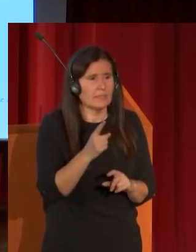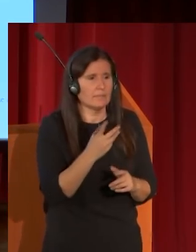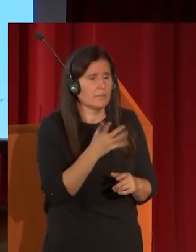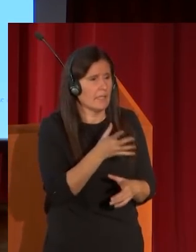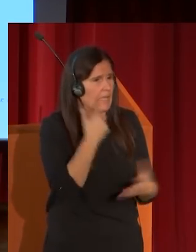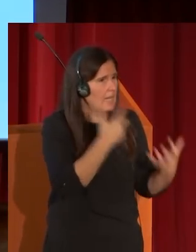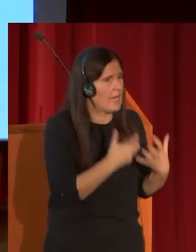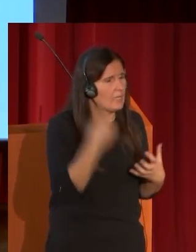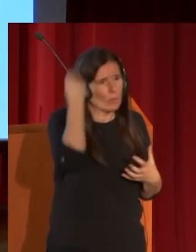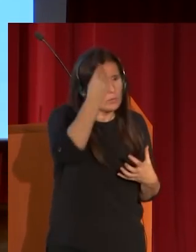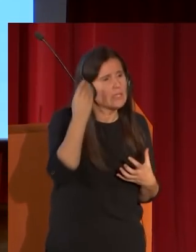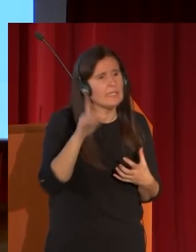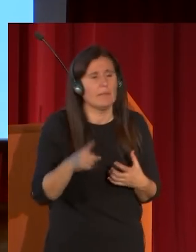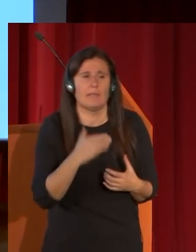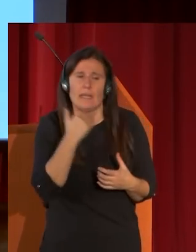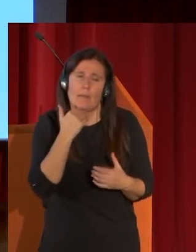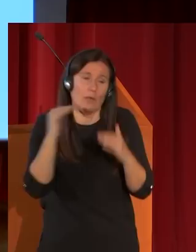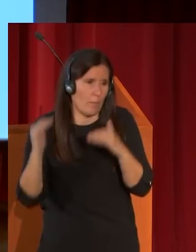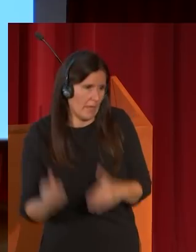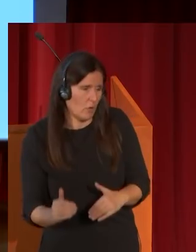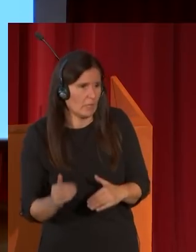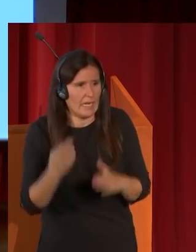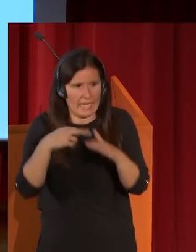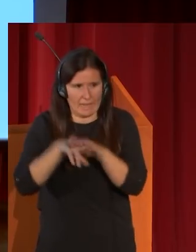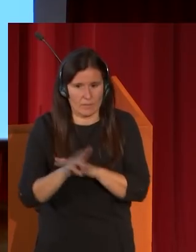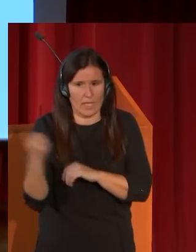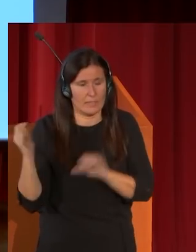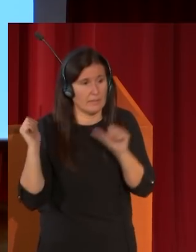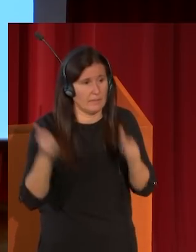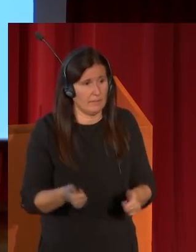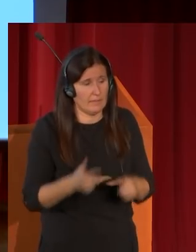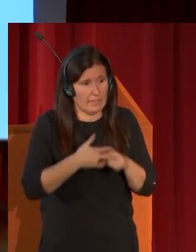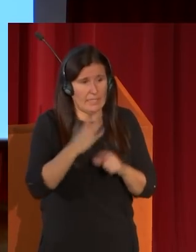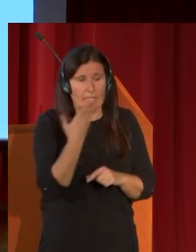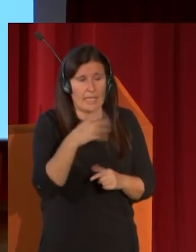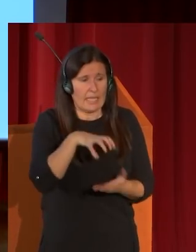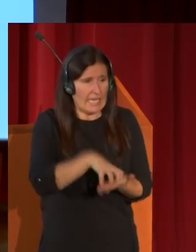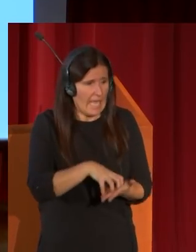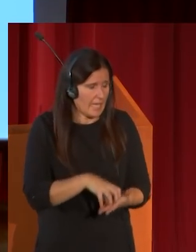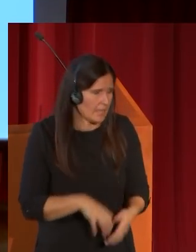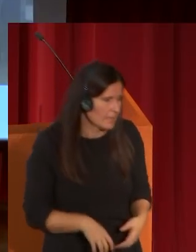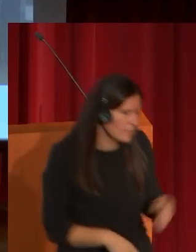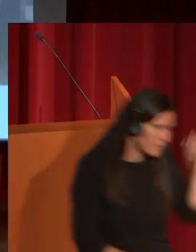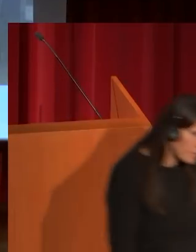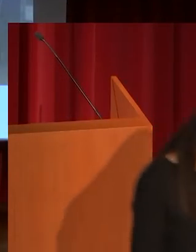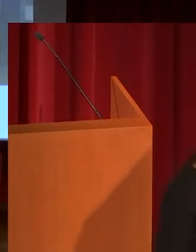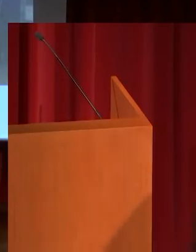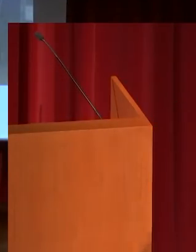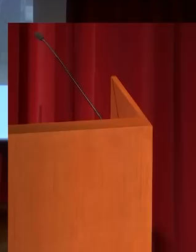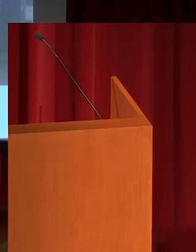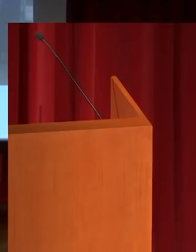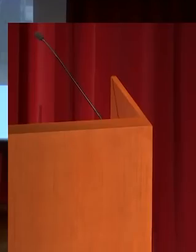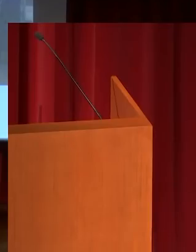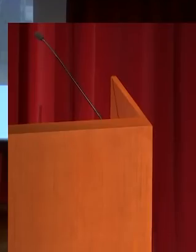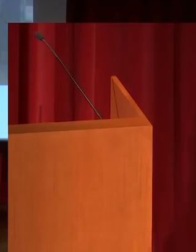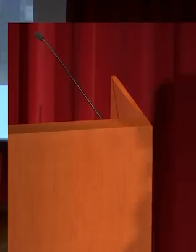medida el arte del renacimiento aquí entramos justamente en el atelier aquí tiene una planta de la disposición y